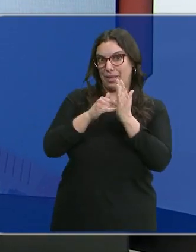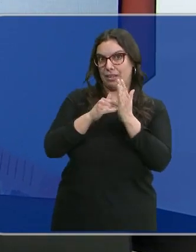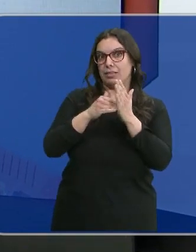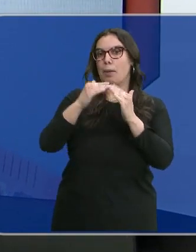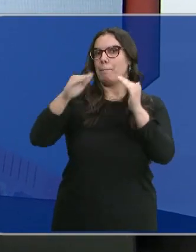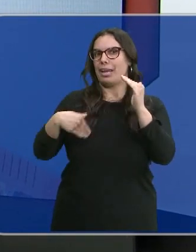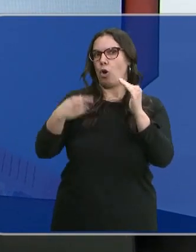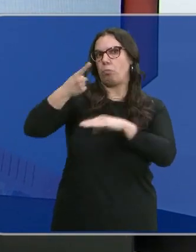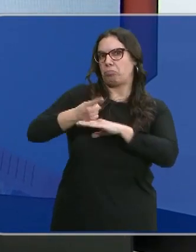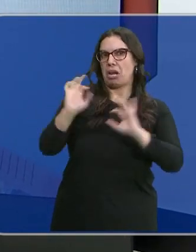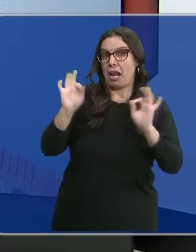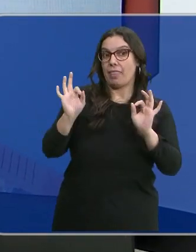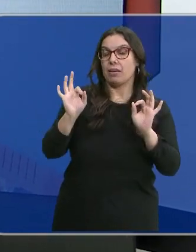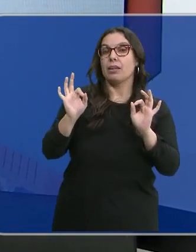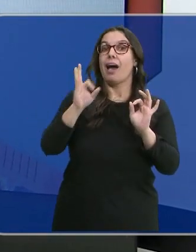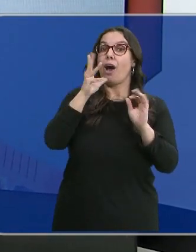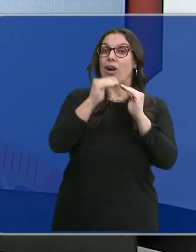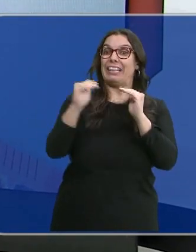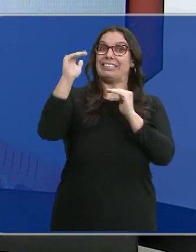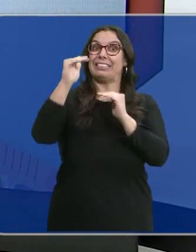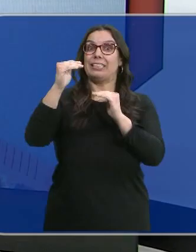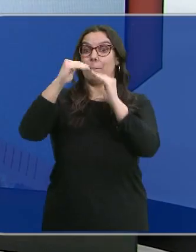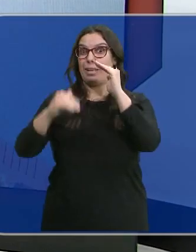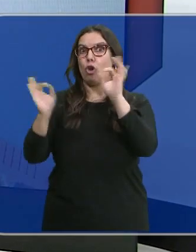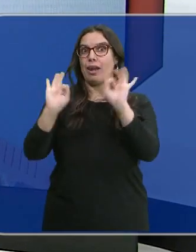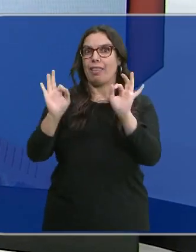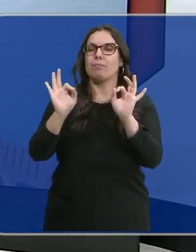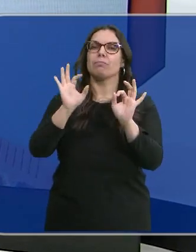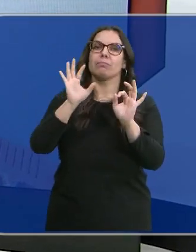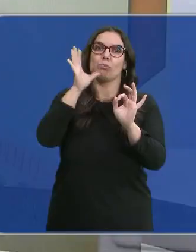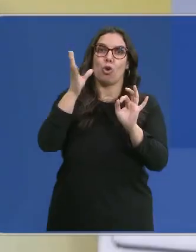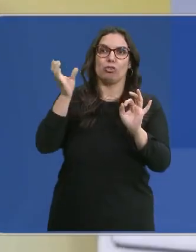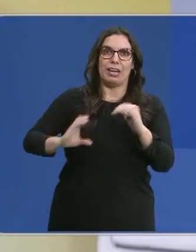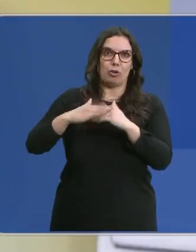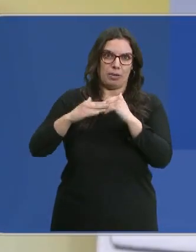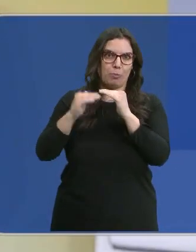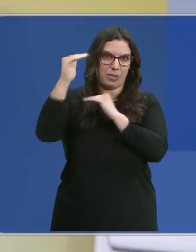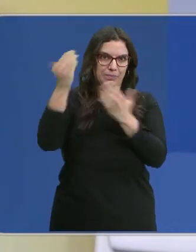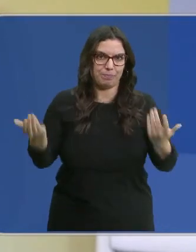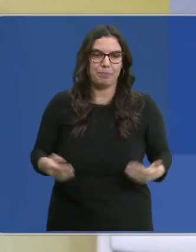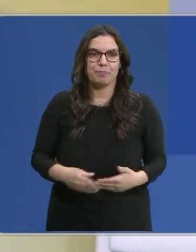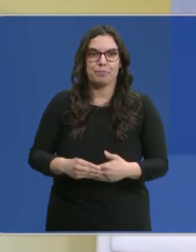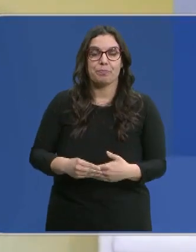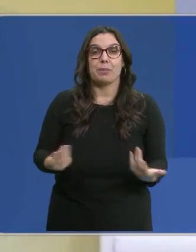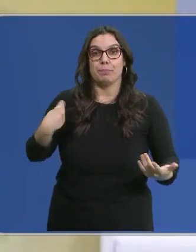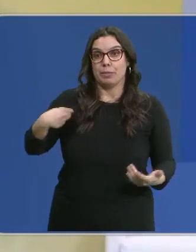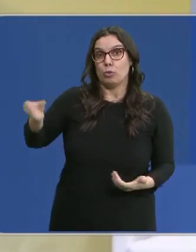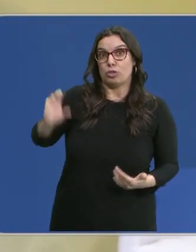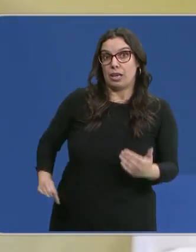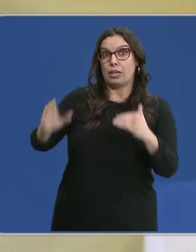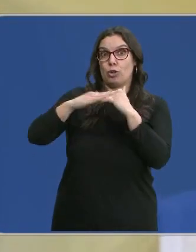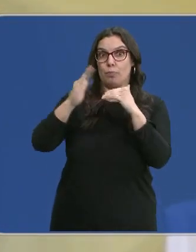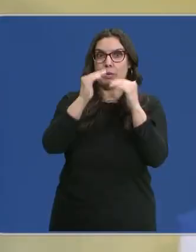trabajador que cobre menos de esta cantidad al año no tendría que pagar este impuesto. Y esto cambia porque el salario mínimo